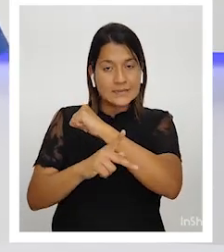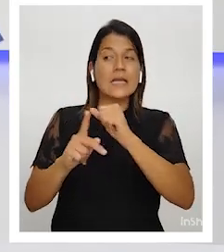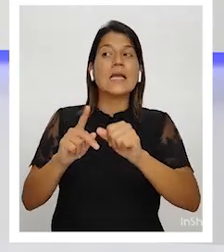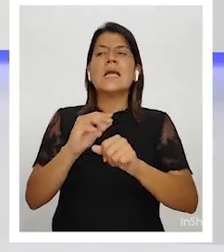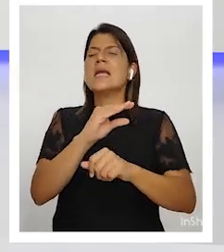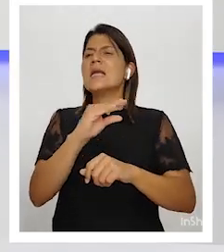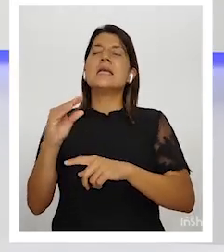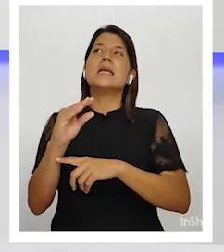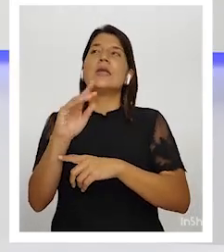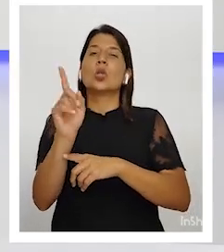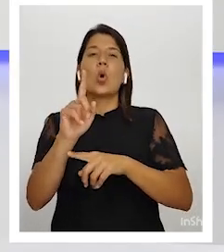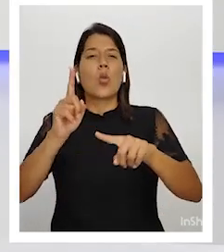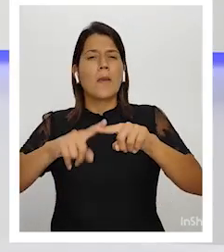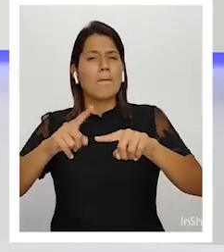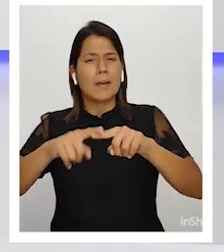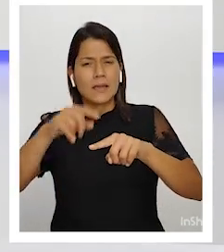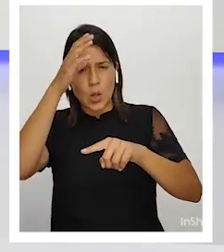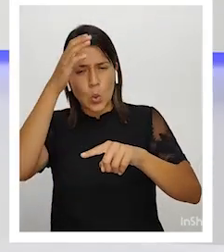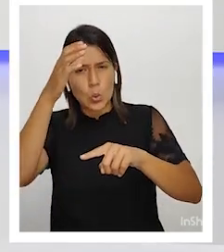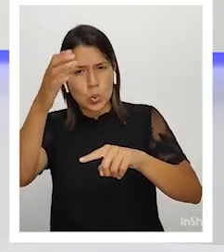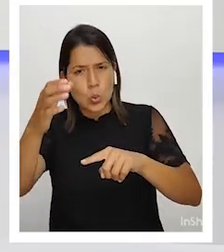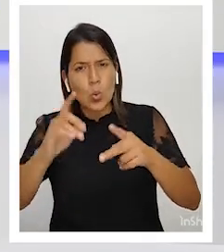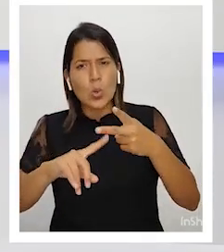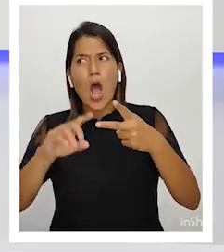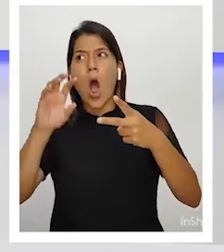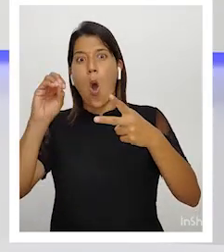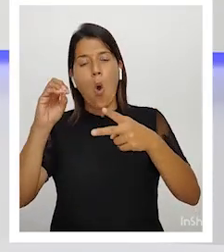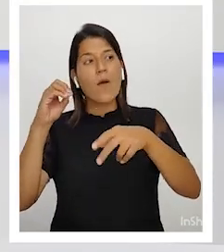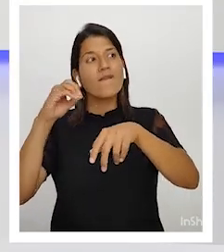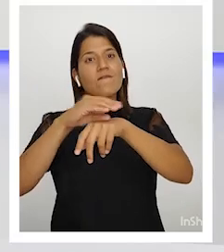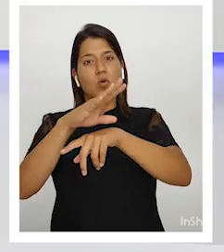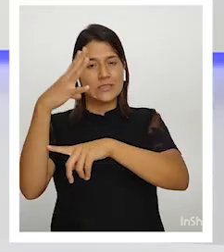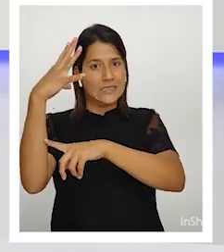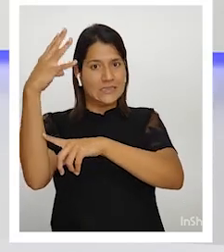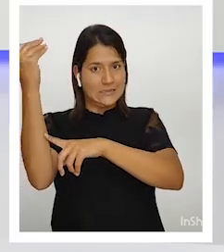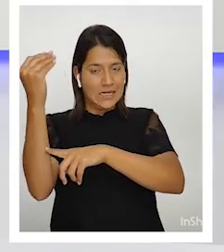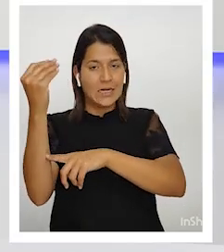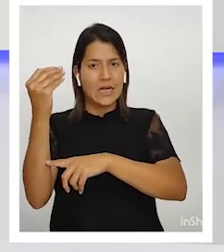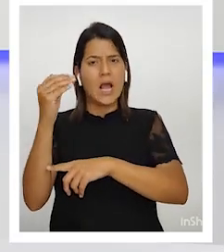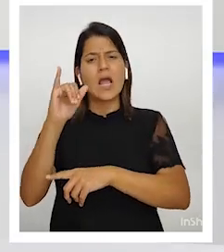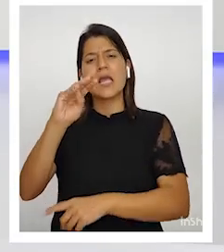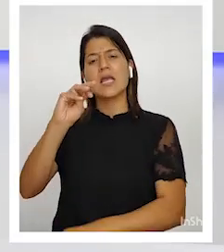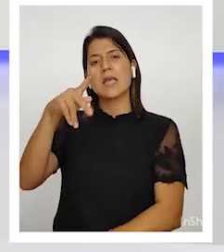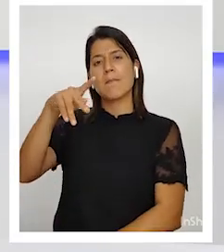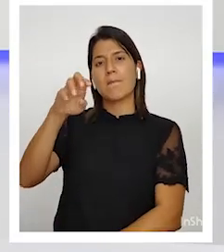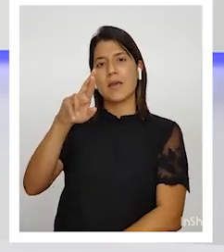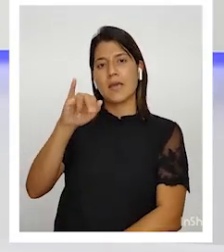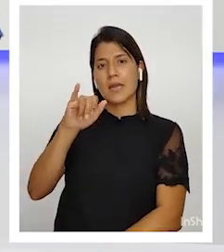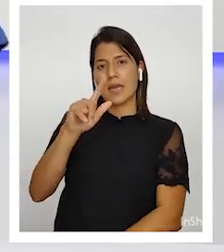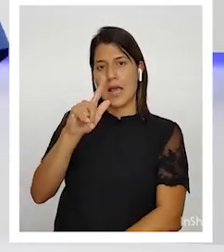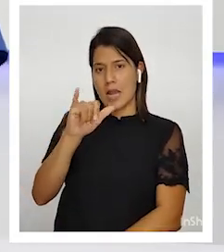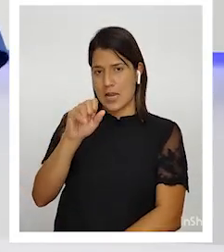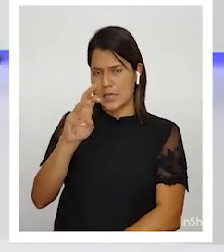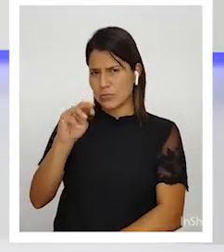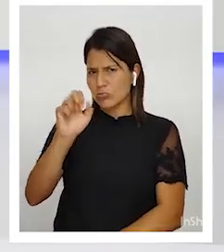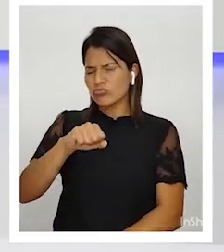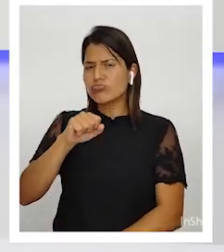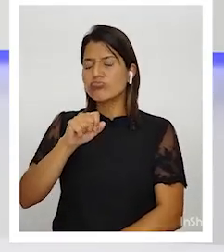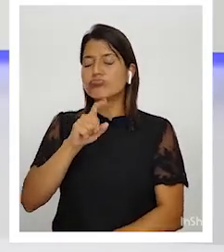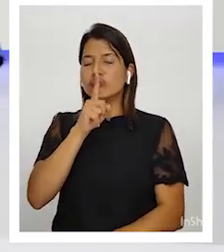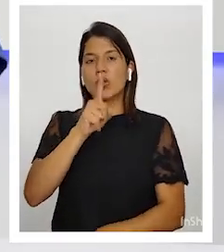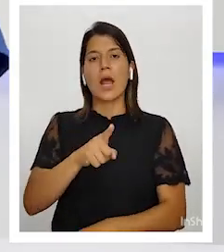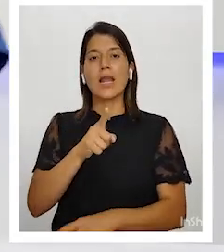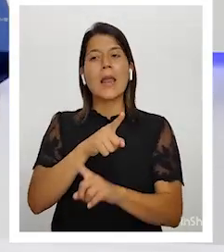culturales o a influencias externas que el imperialismo existe y se aprovecha de todo esto. Pero las